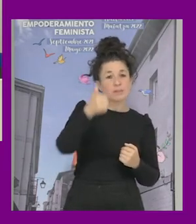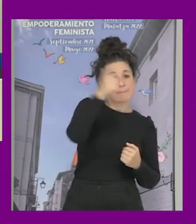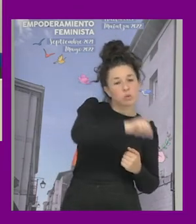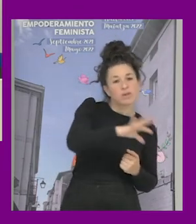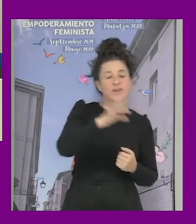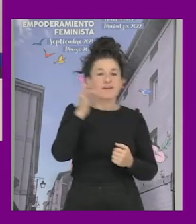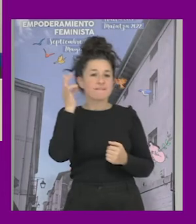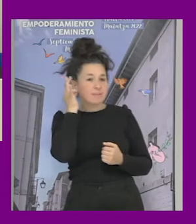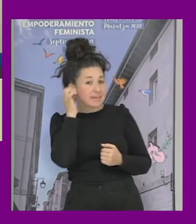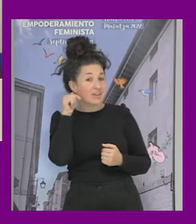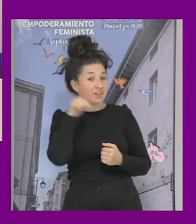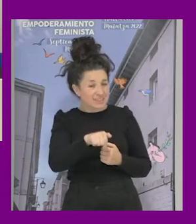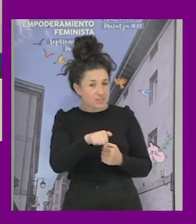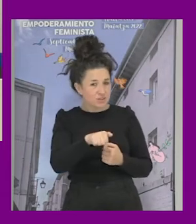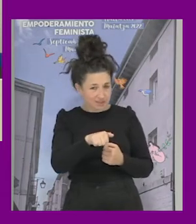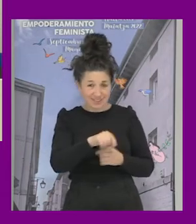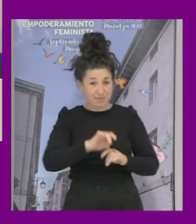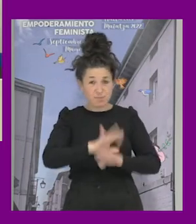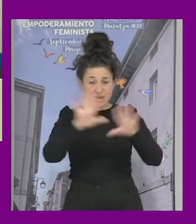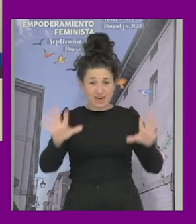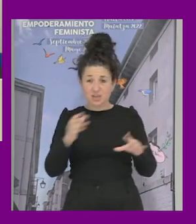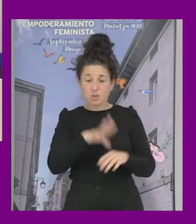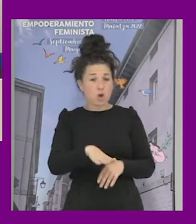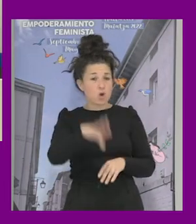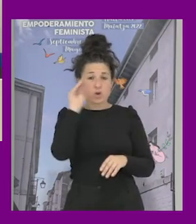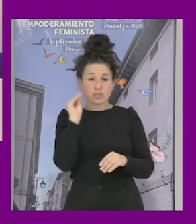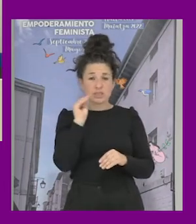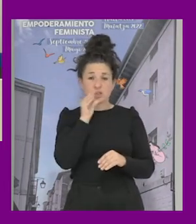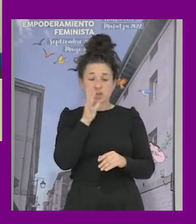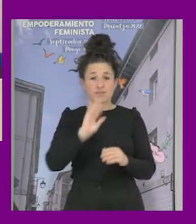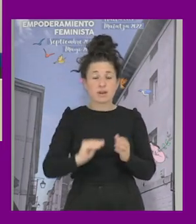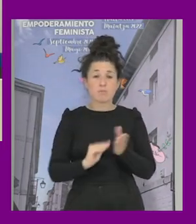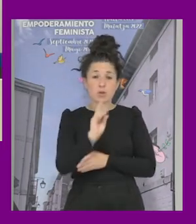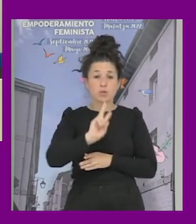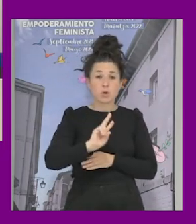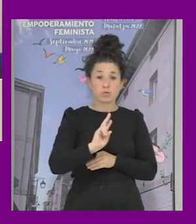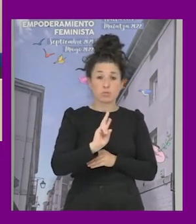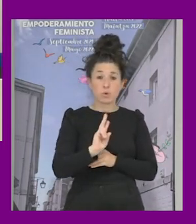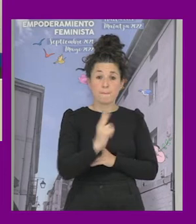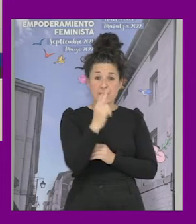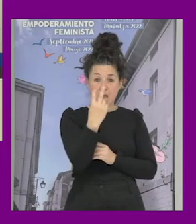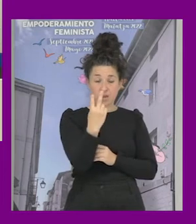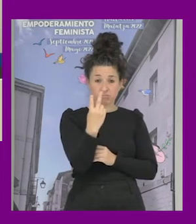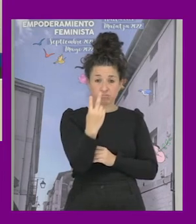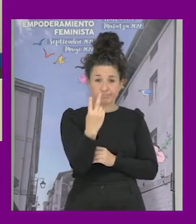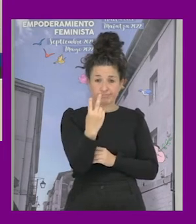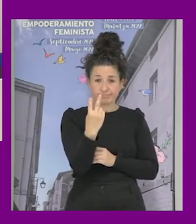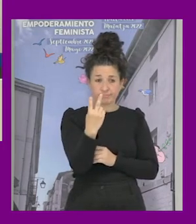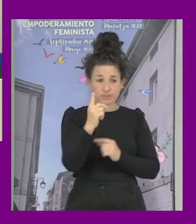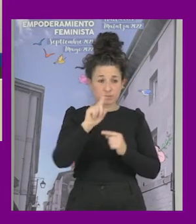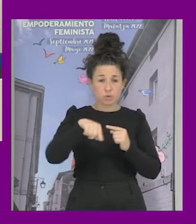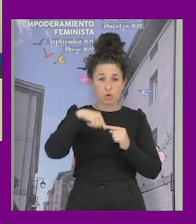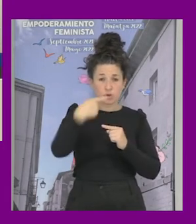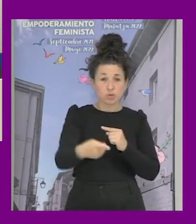es precisamente no comprender que la producción de la coherencia binaria es contingente que tiene un coste